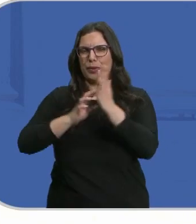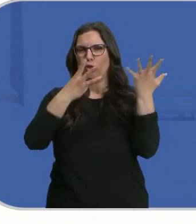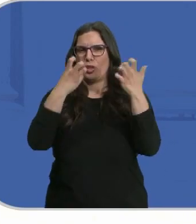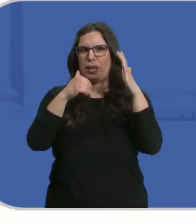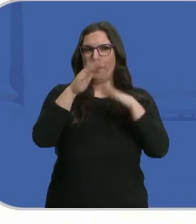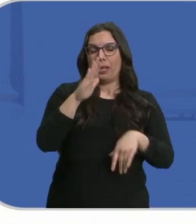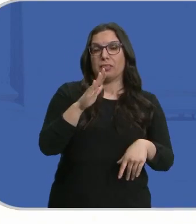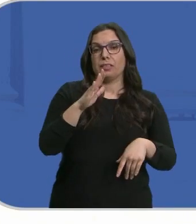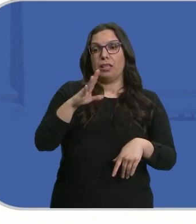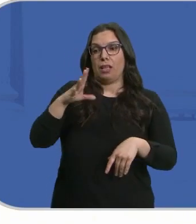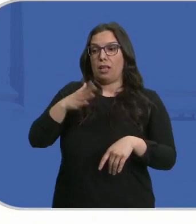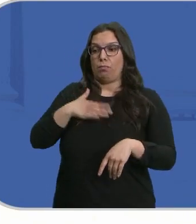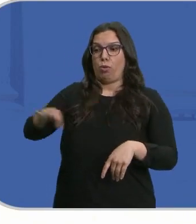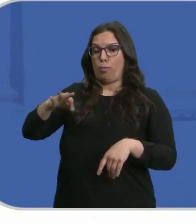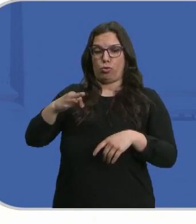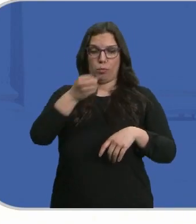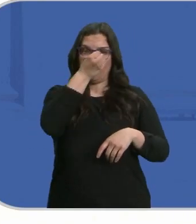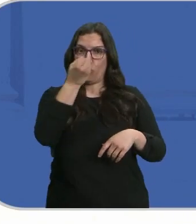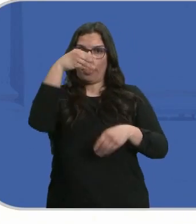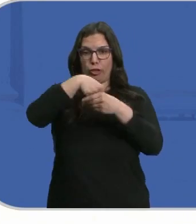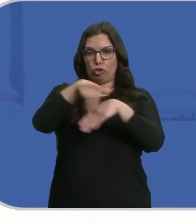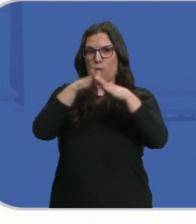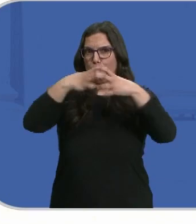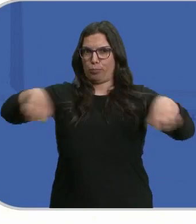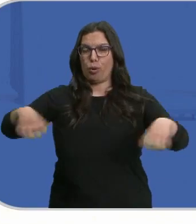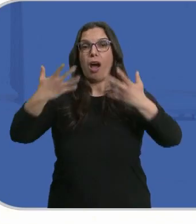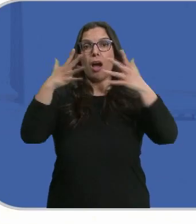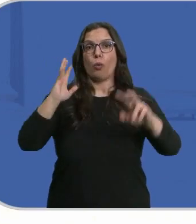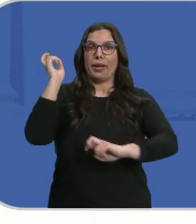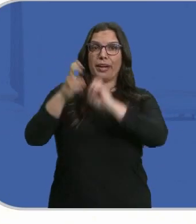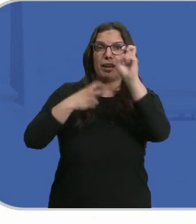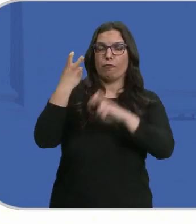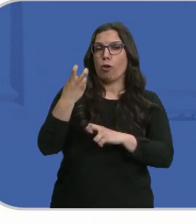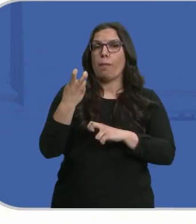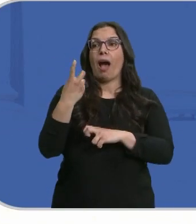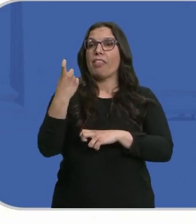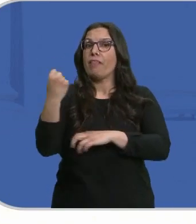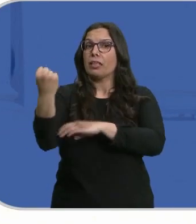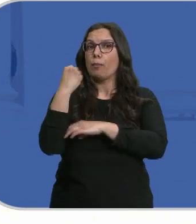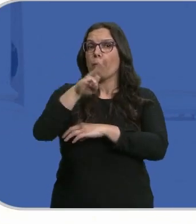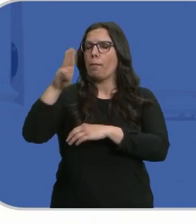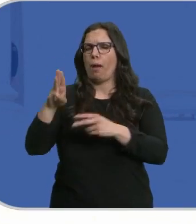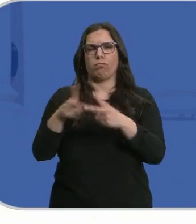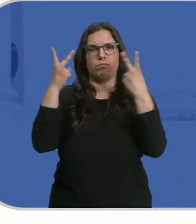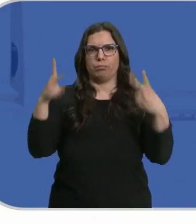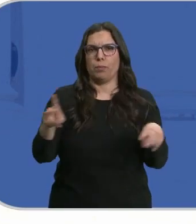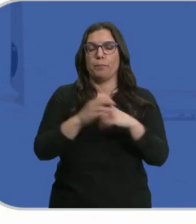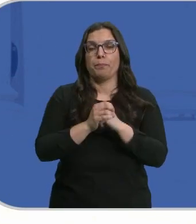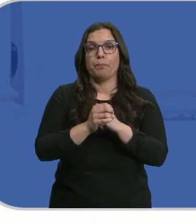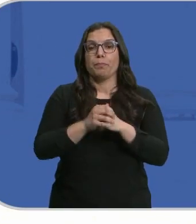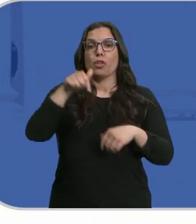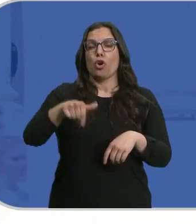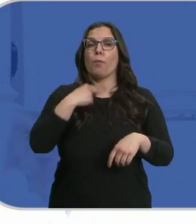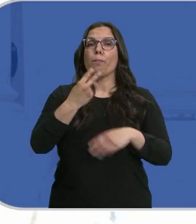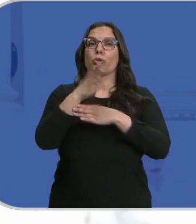pena y los socios del gobierno totalmente divididos, aunque eso suponga sacar adelante su reforma con los votos del Partido Popular. Hoy la portavoz